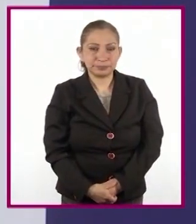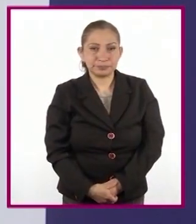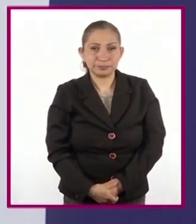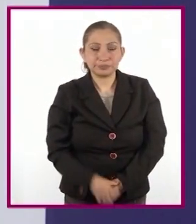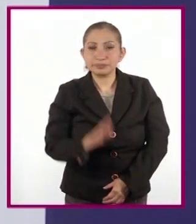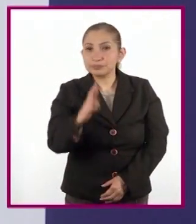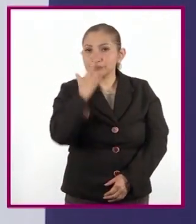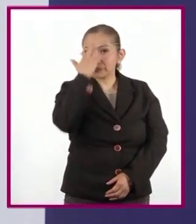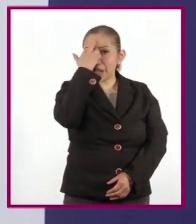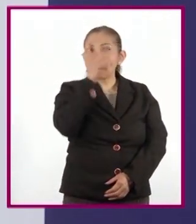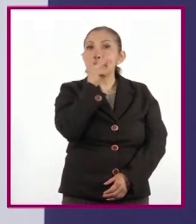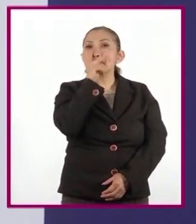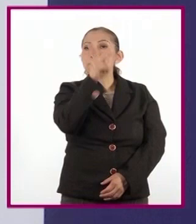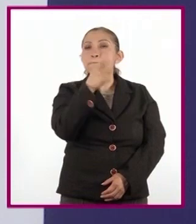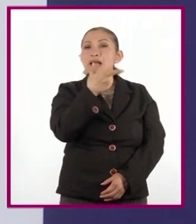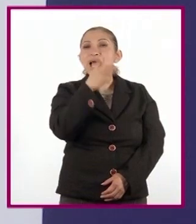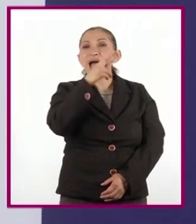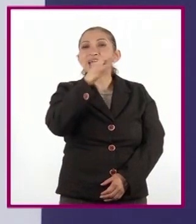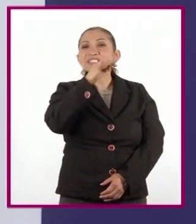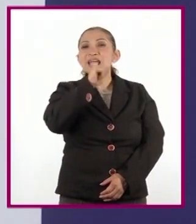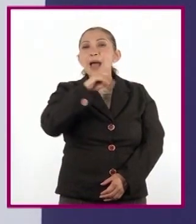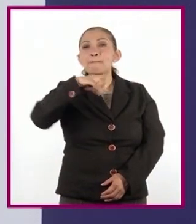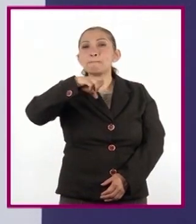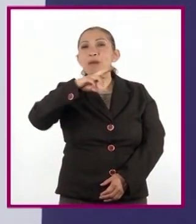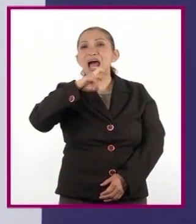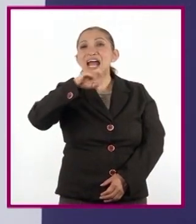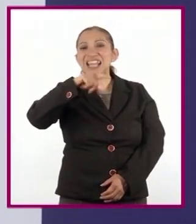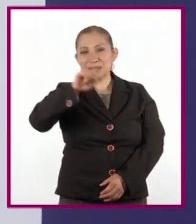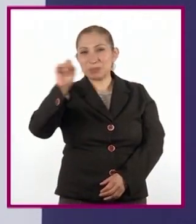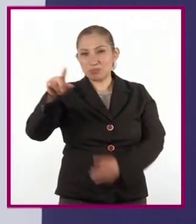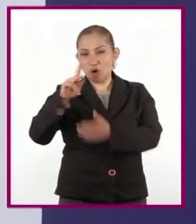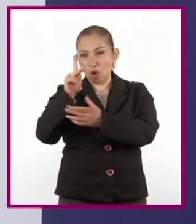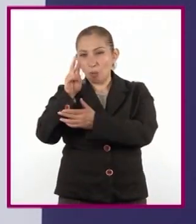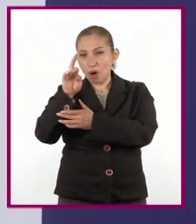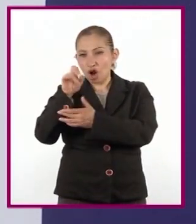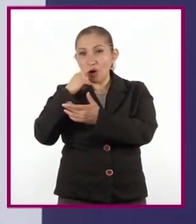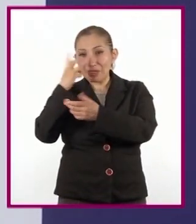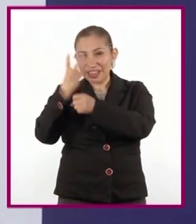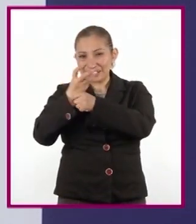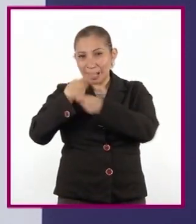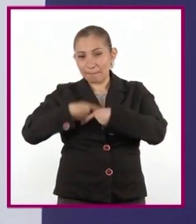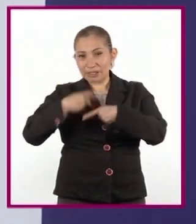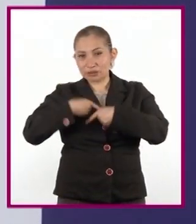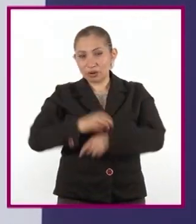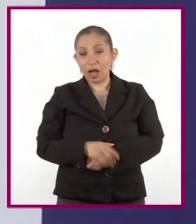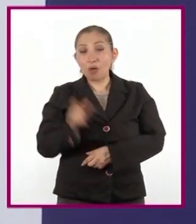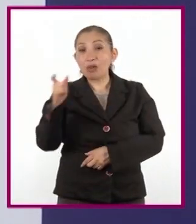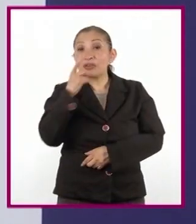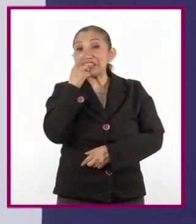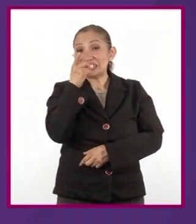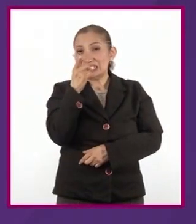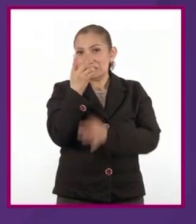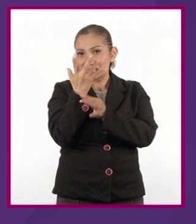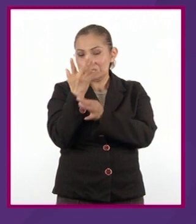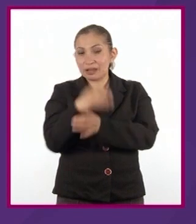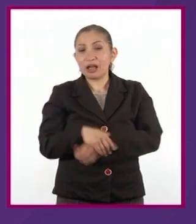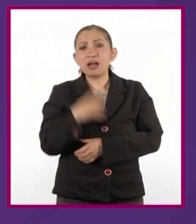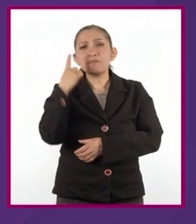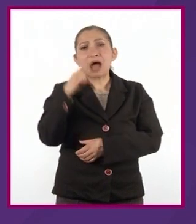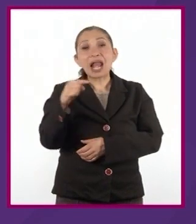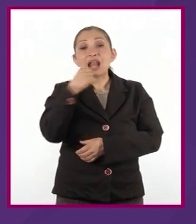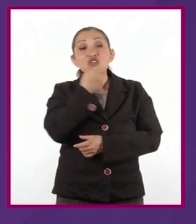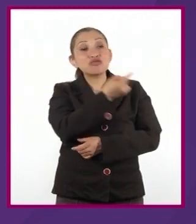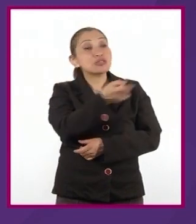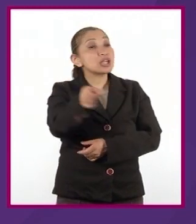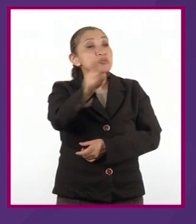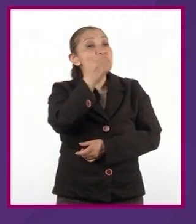Recordemos las palabras de García Márquez en este prólogo en el que utiliza la tercera persona cuando dice para que los